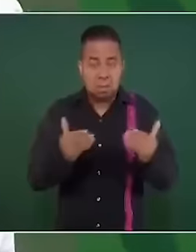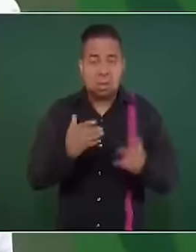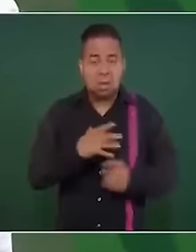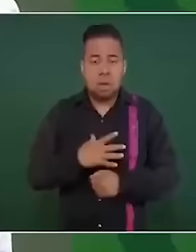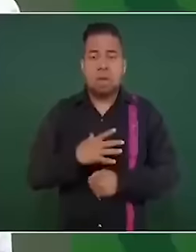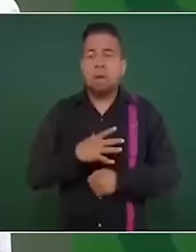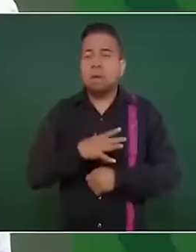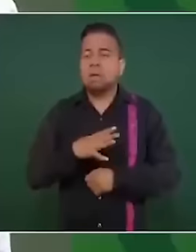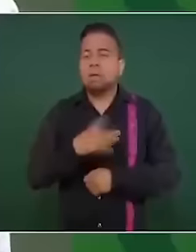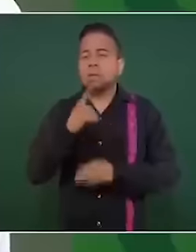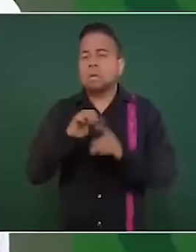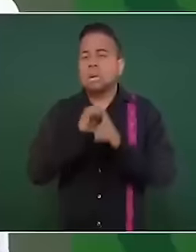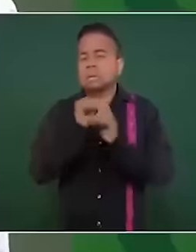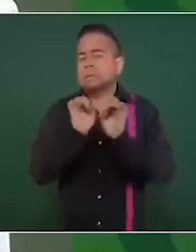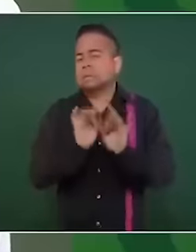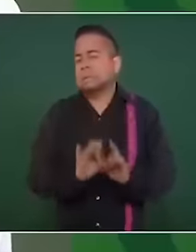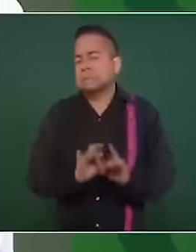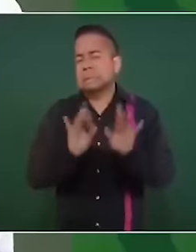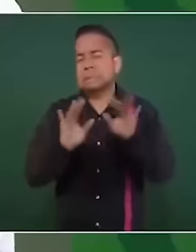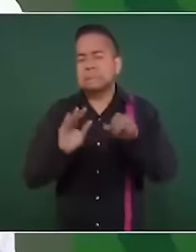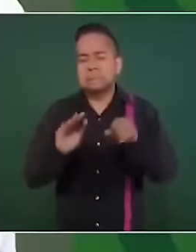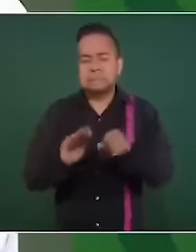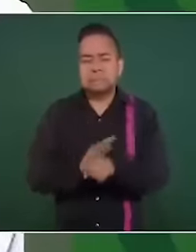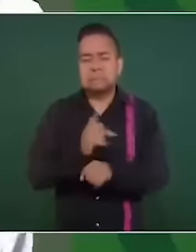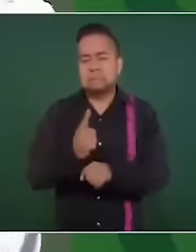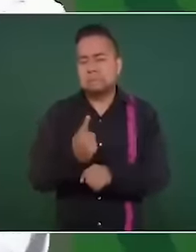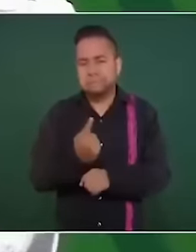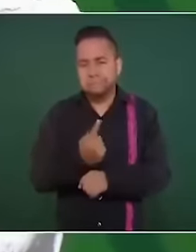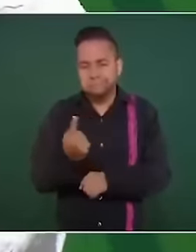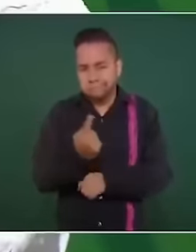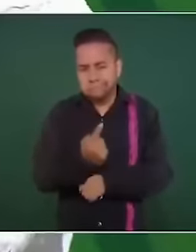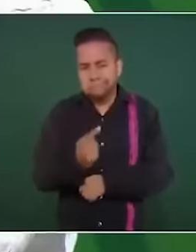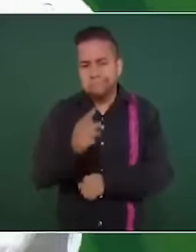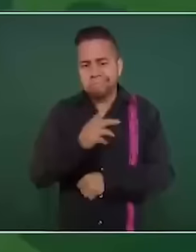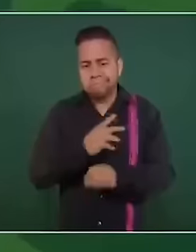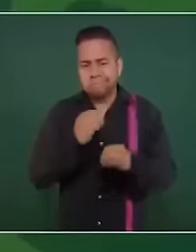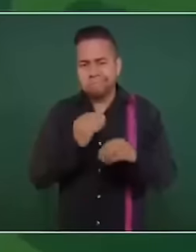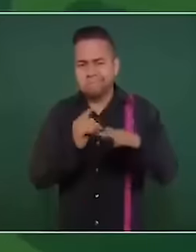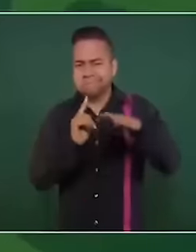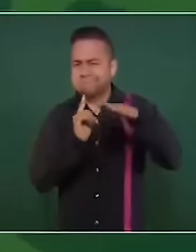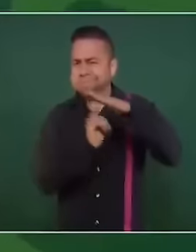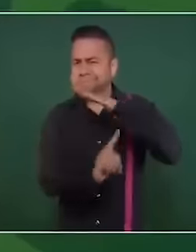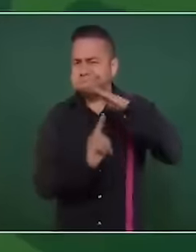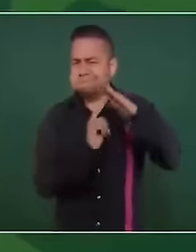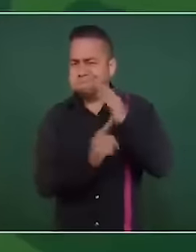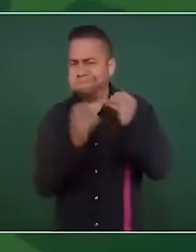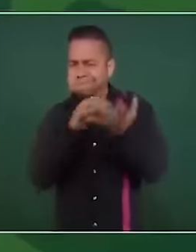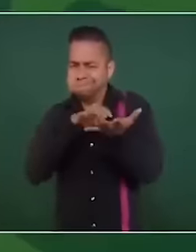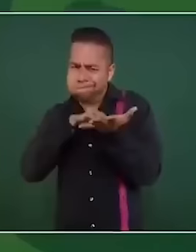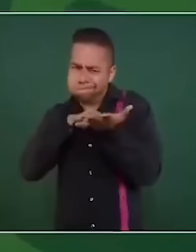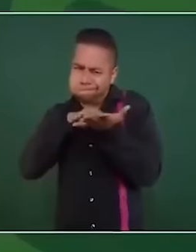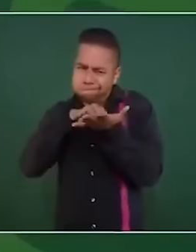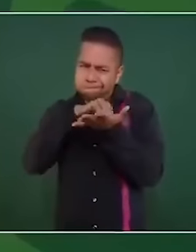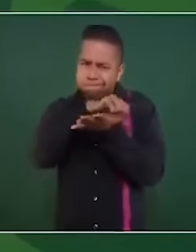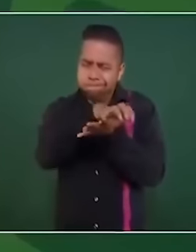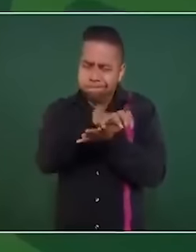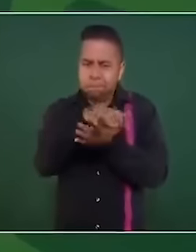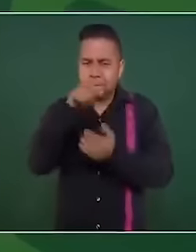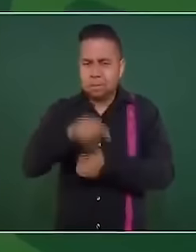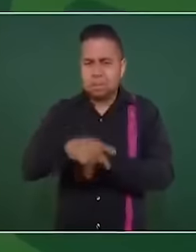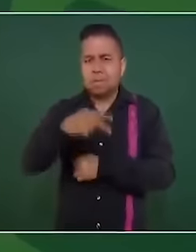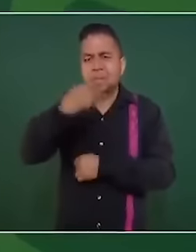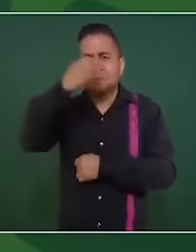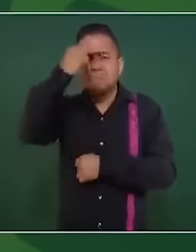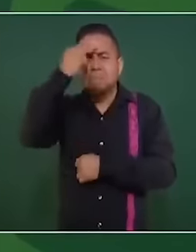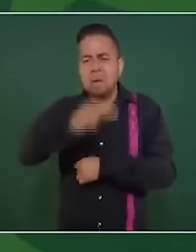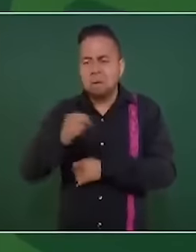situación extraordinaria porque aumentó el número de migrantes que pasan por nuestro país